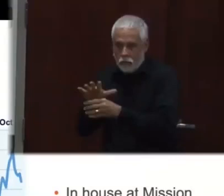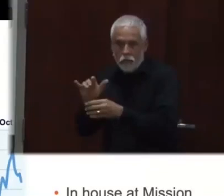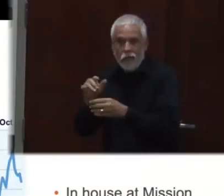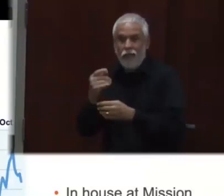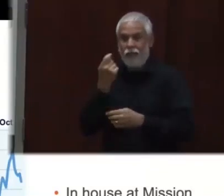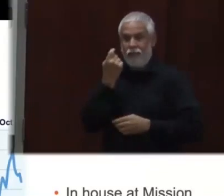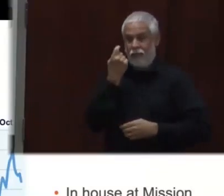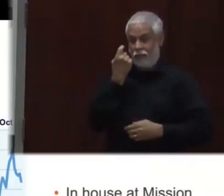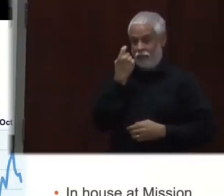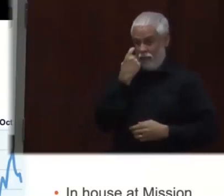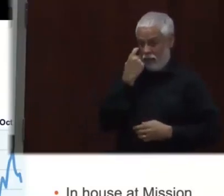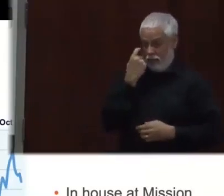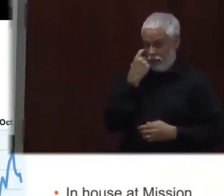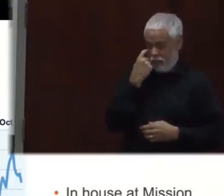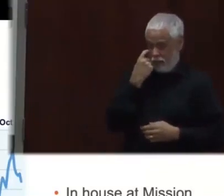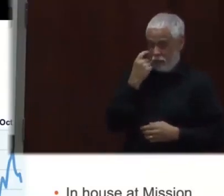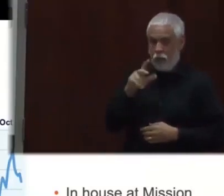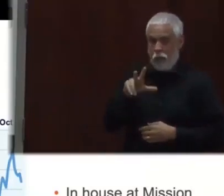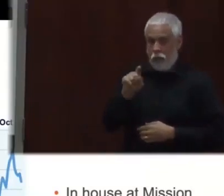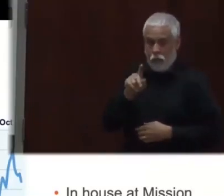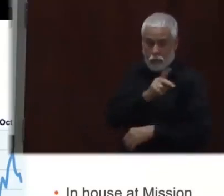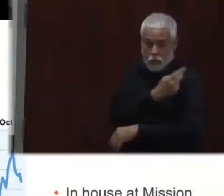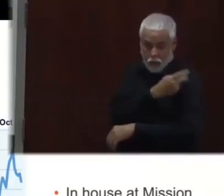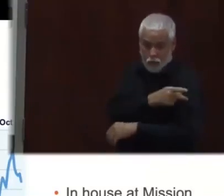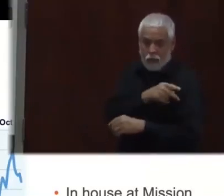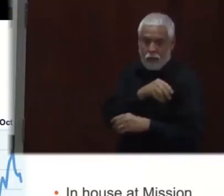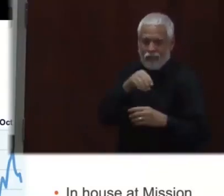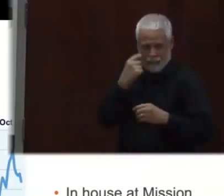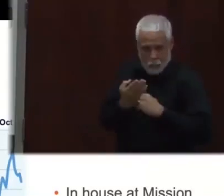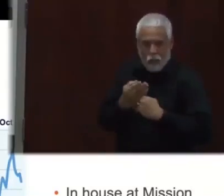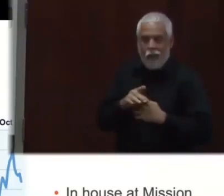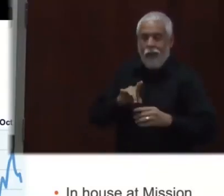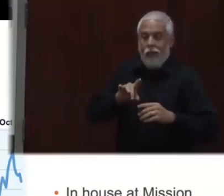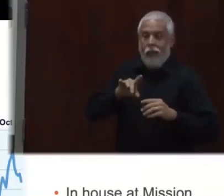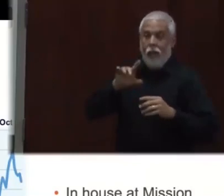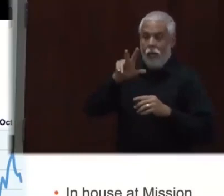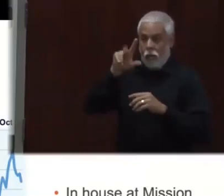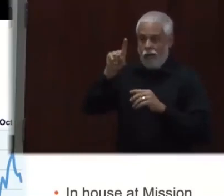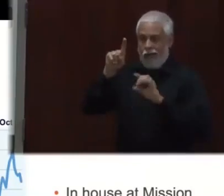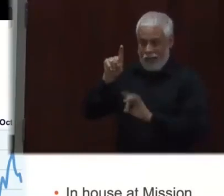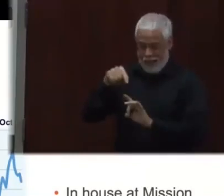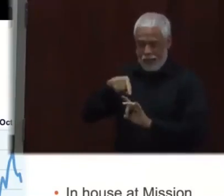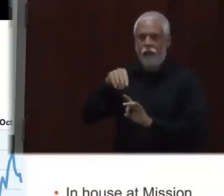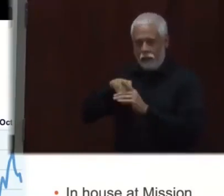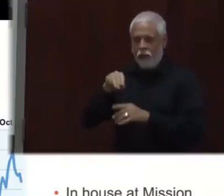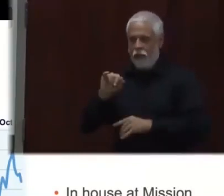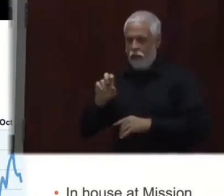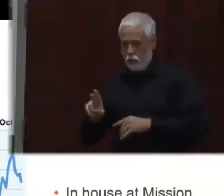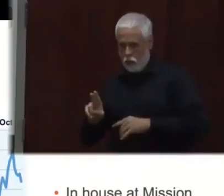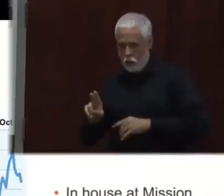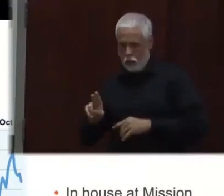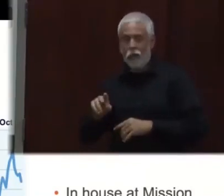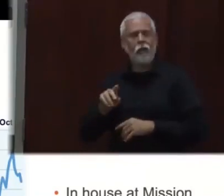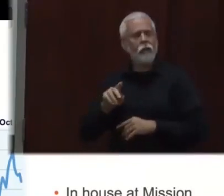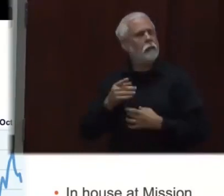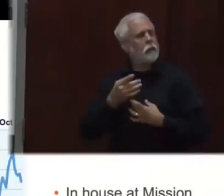Y probablemente ha sido el incremento de los casos que, mientras que los casos han